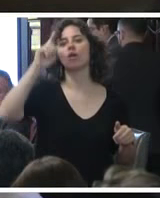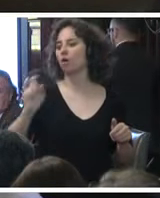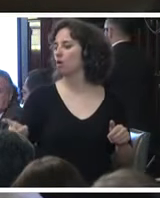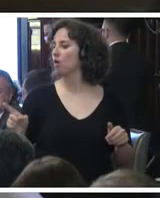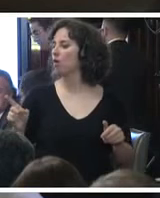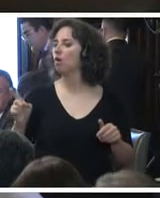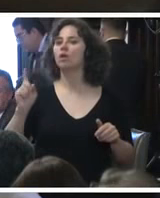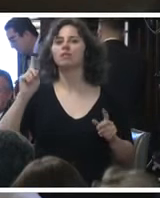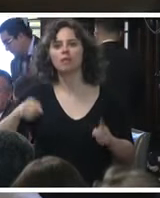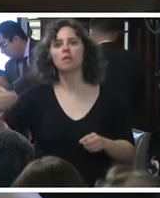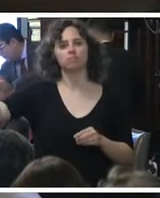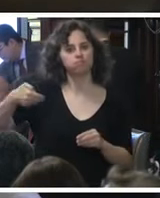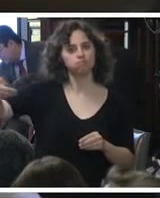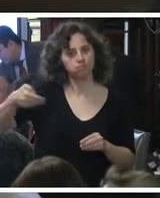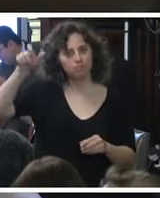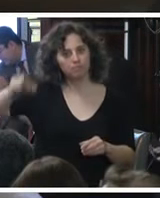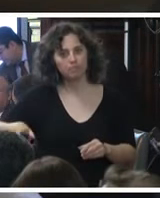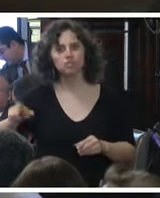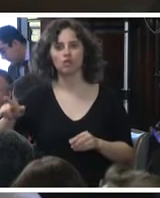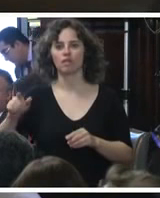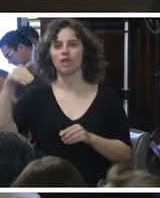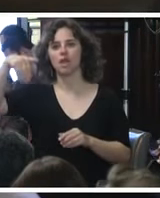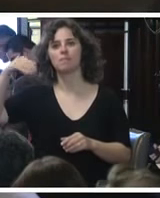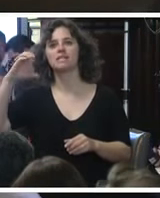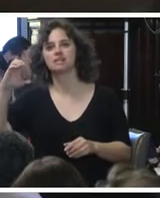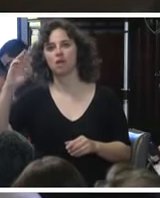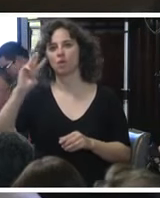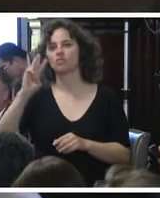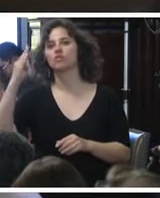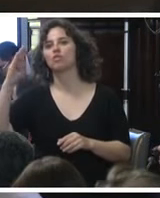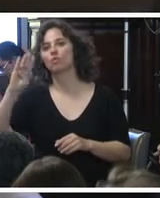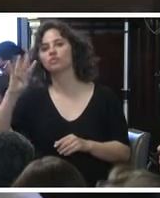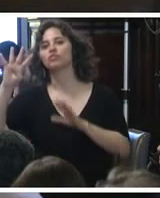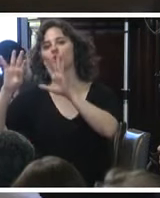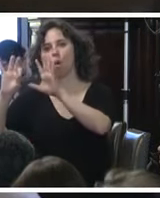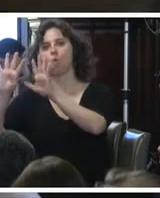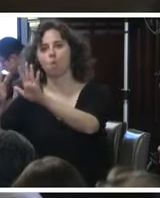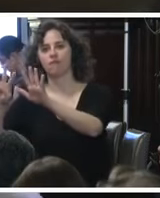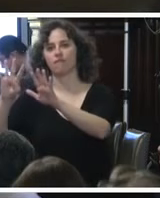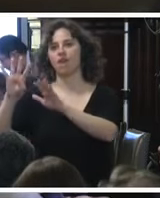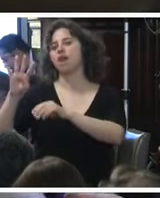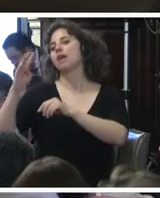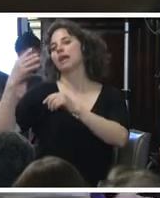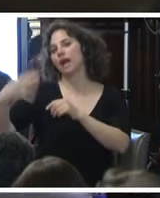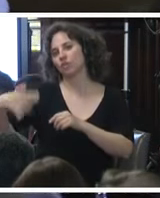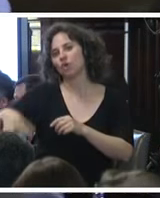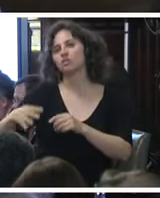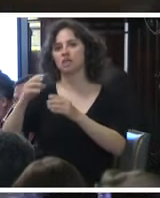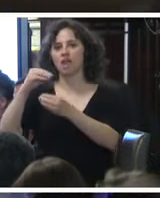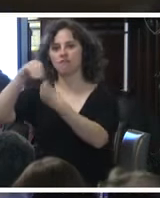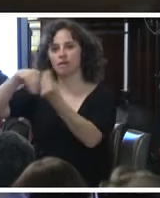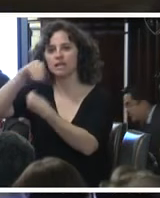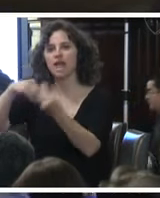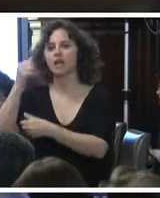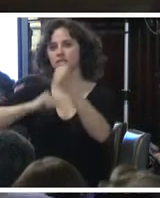los peticionarios de la MC 409-14, Beneficiarios, Familiares y